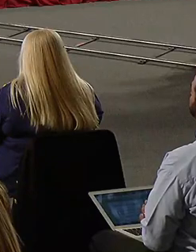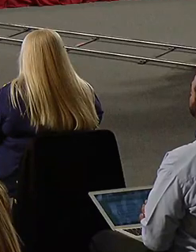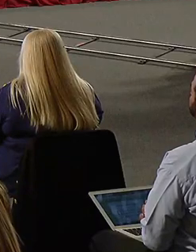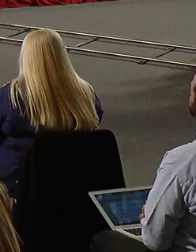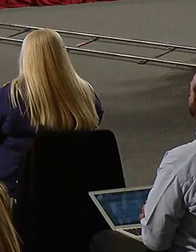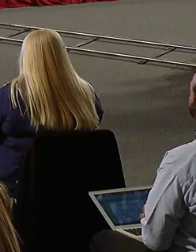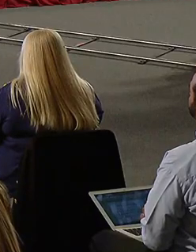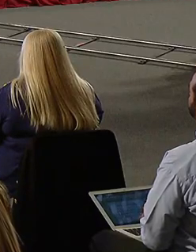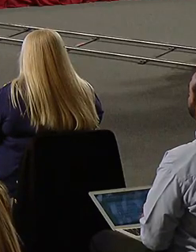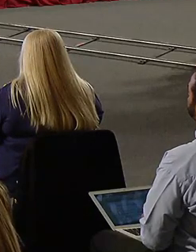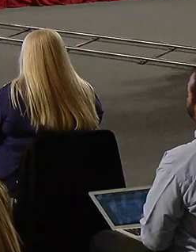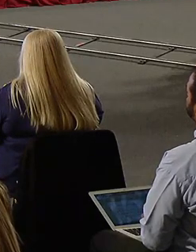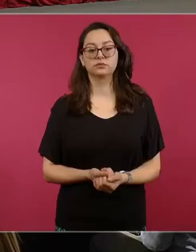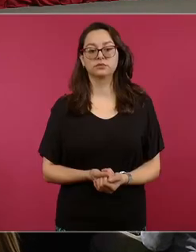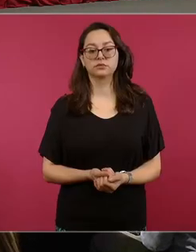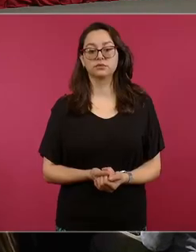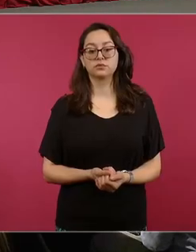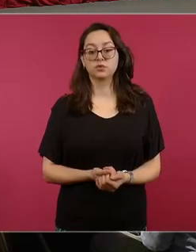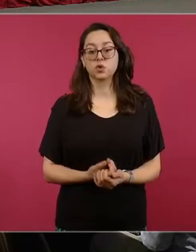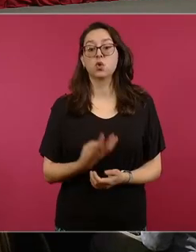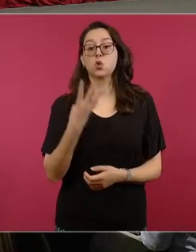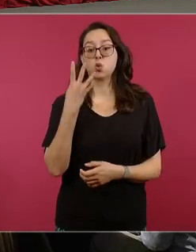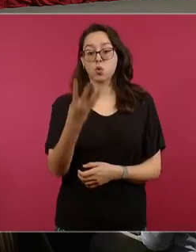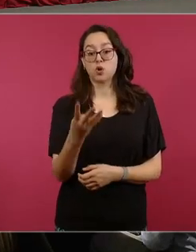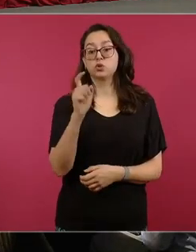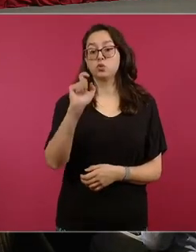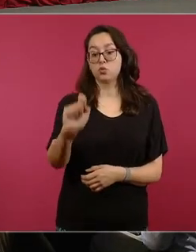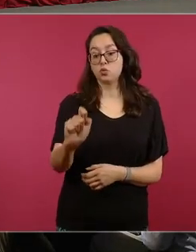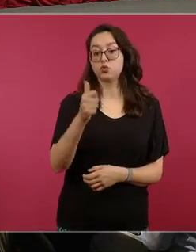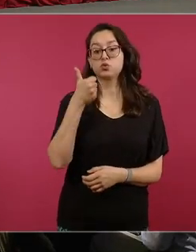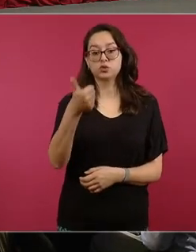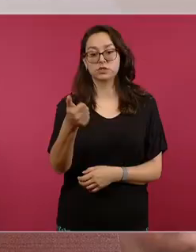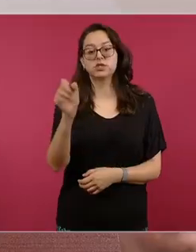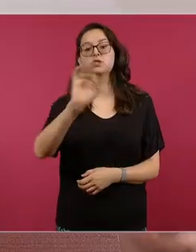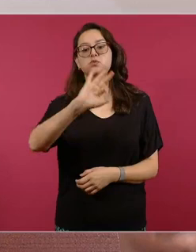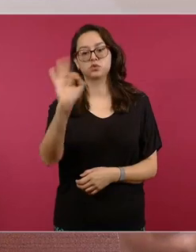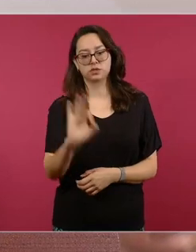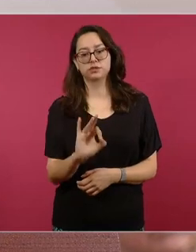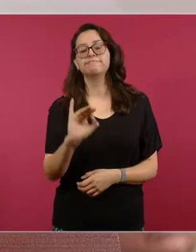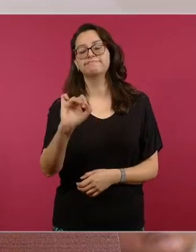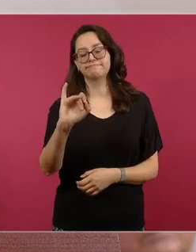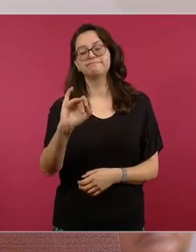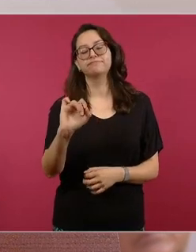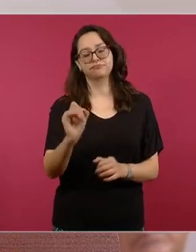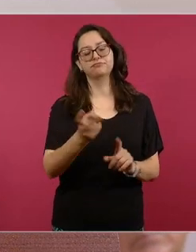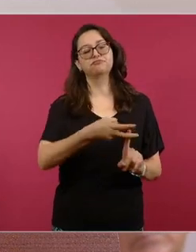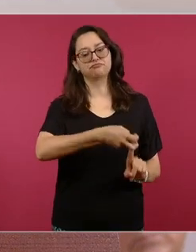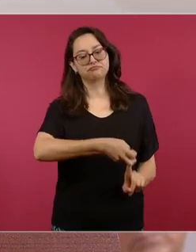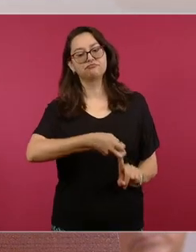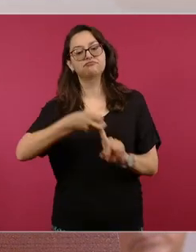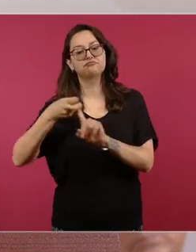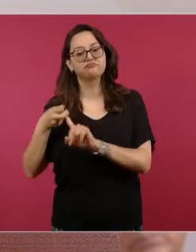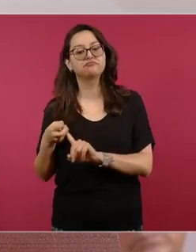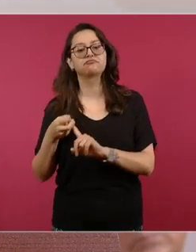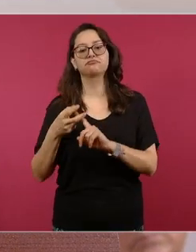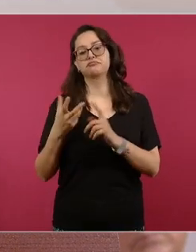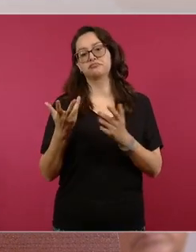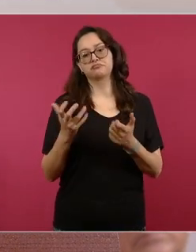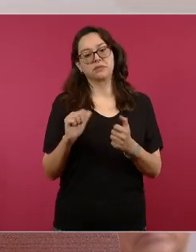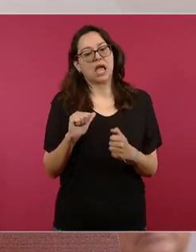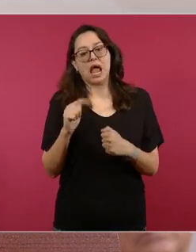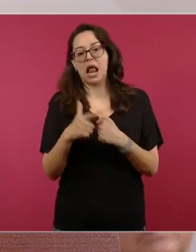del 4% 4.6% son víctimas de algún delito de alto impacto